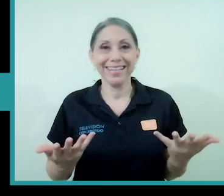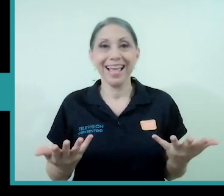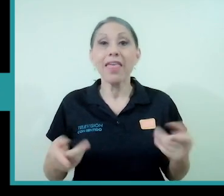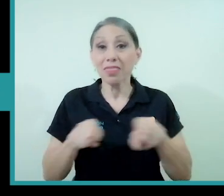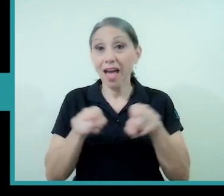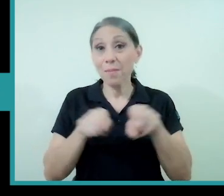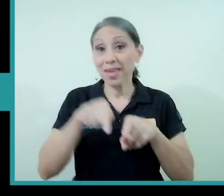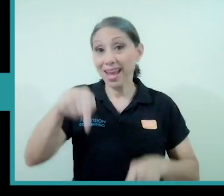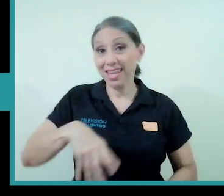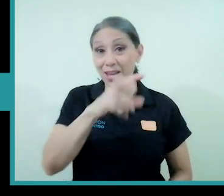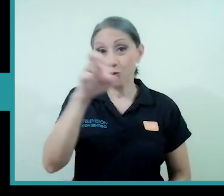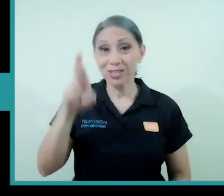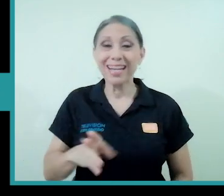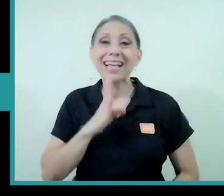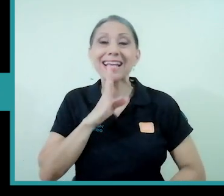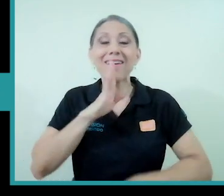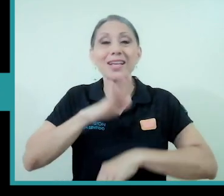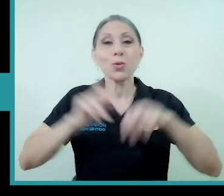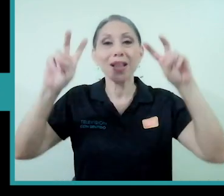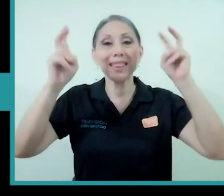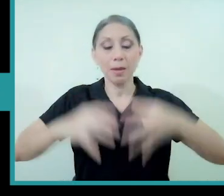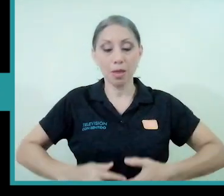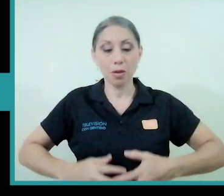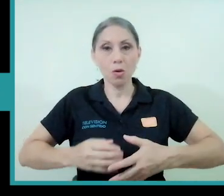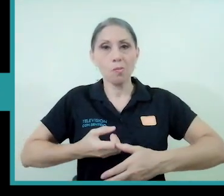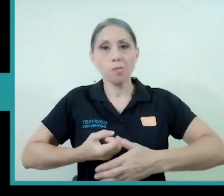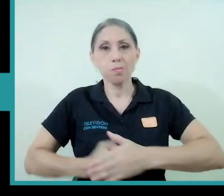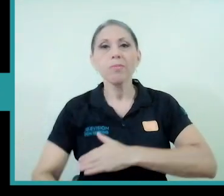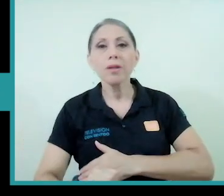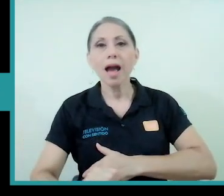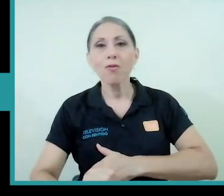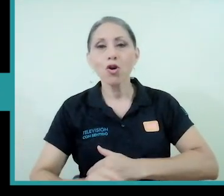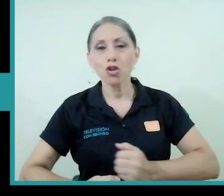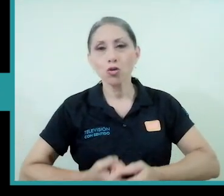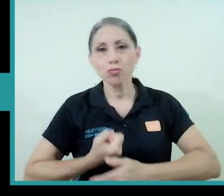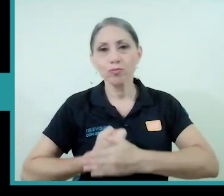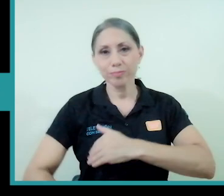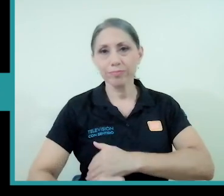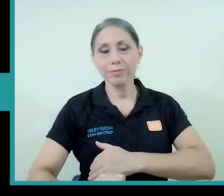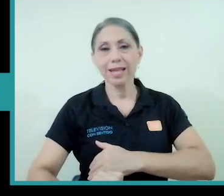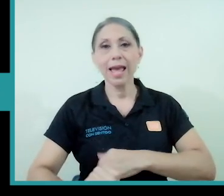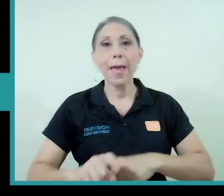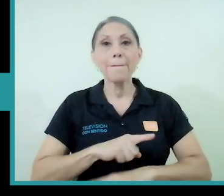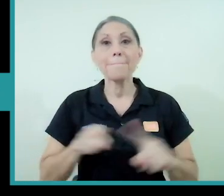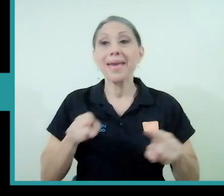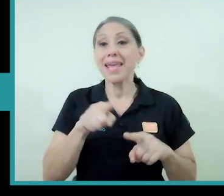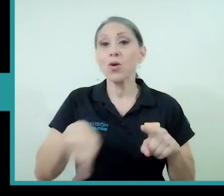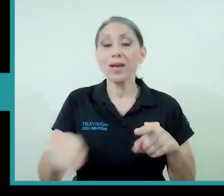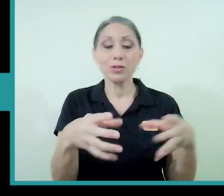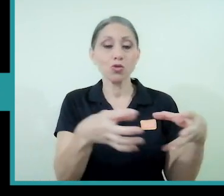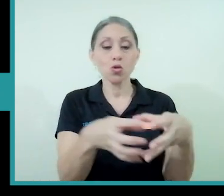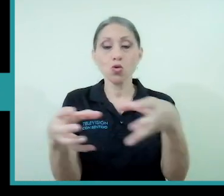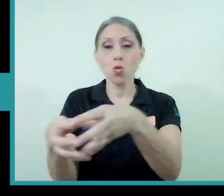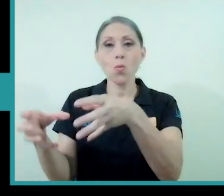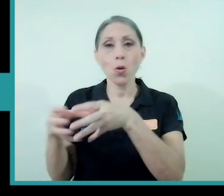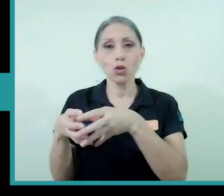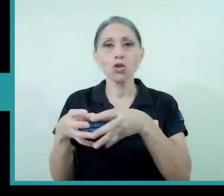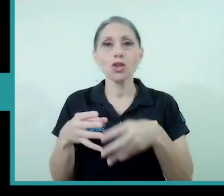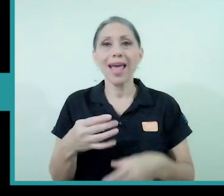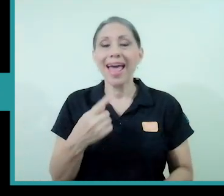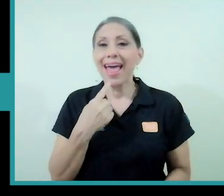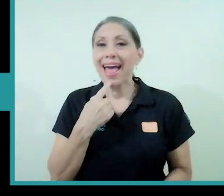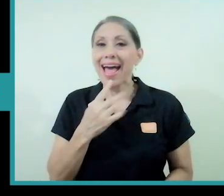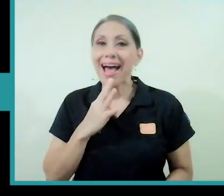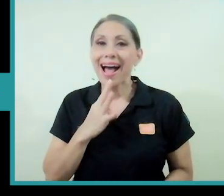bueno en Costa Rica que se habla del tema del aborto etcétera pero estos grupos hablan de una que hay una